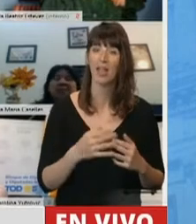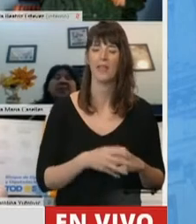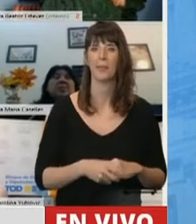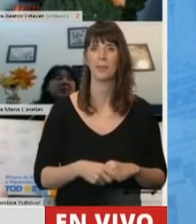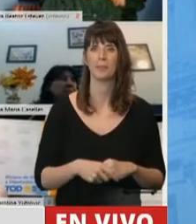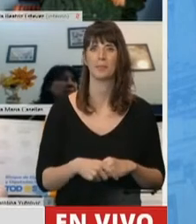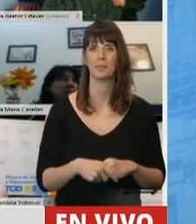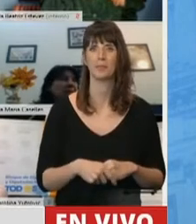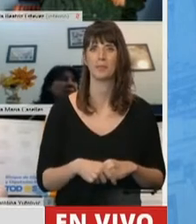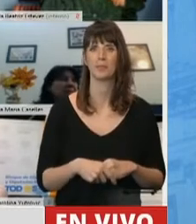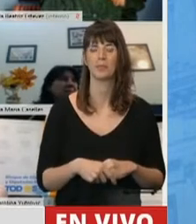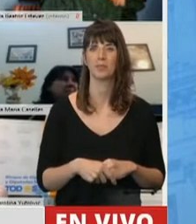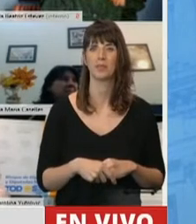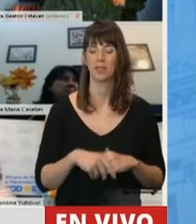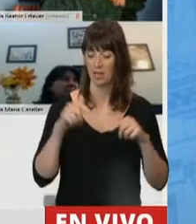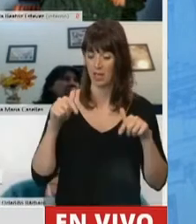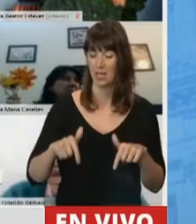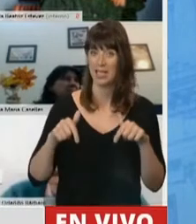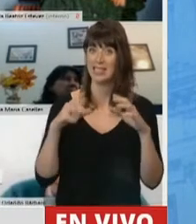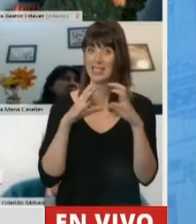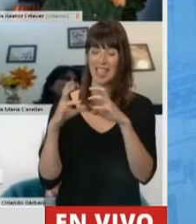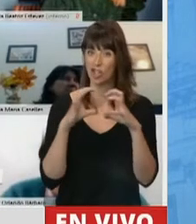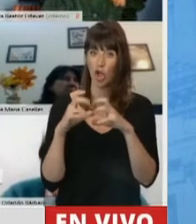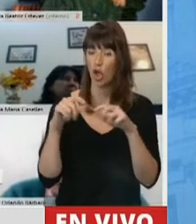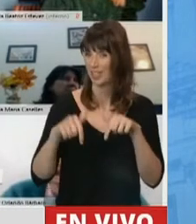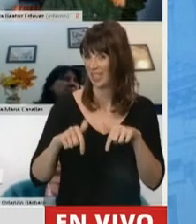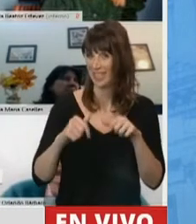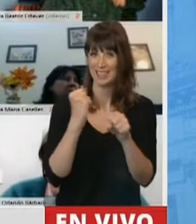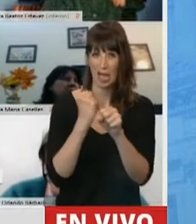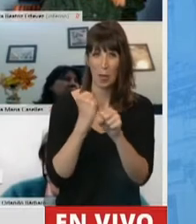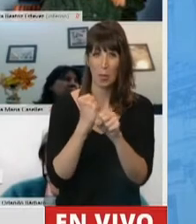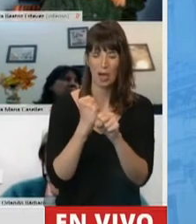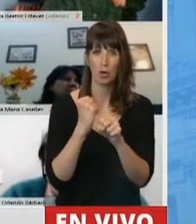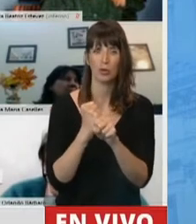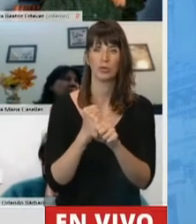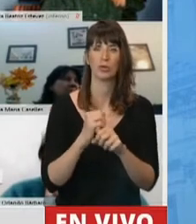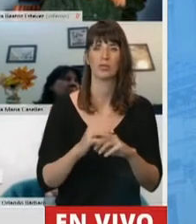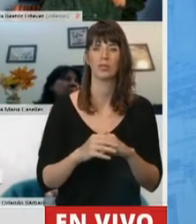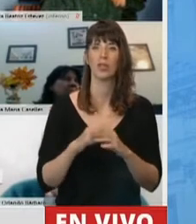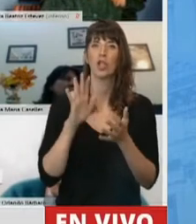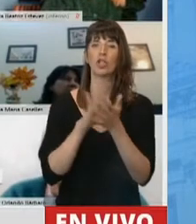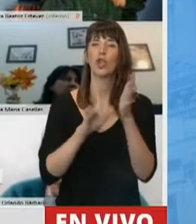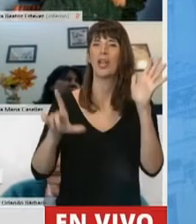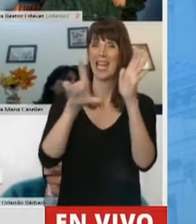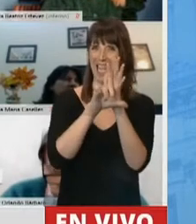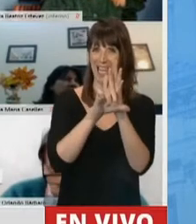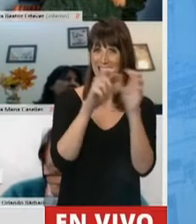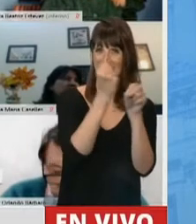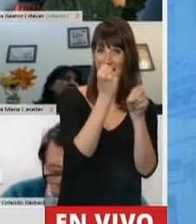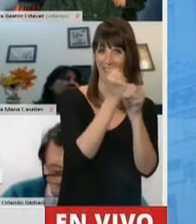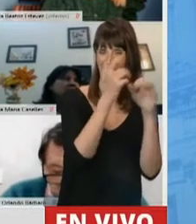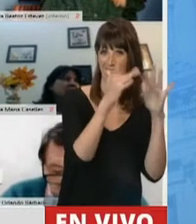momentos, esta sesión y este trabajo en particular sobre la ley de teletrabajo,